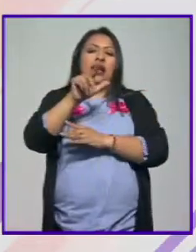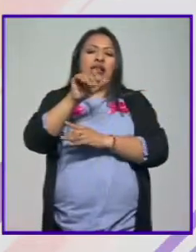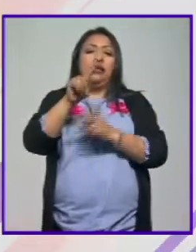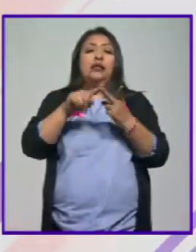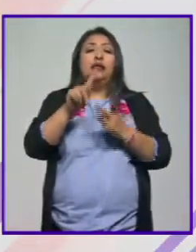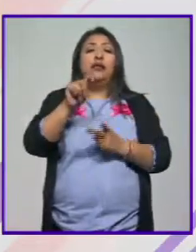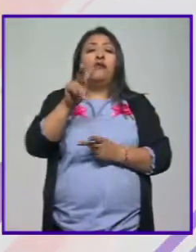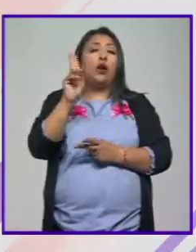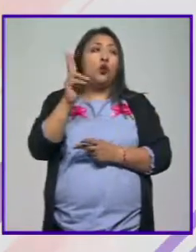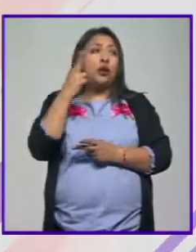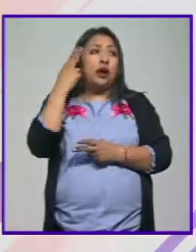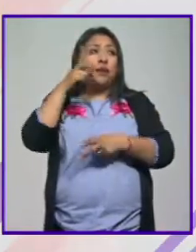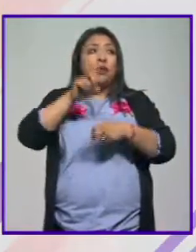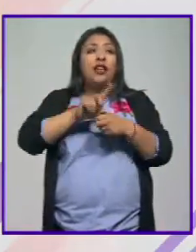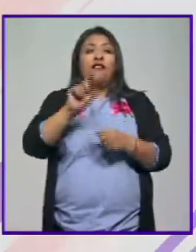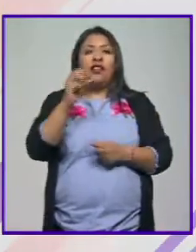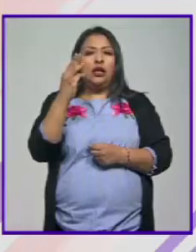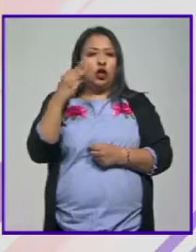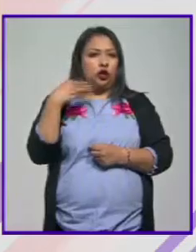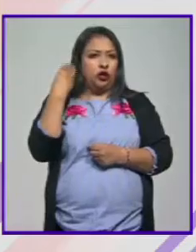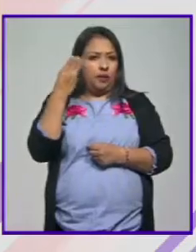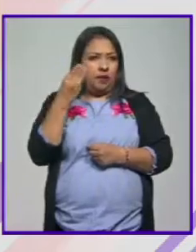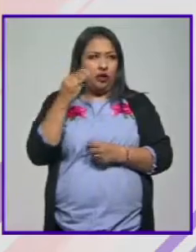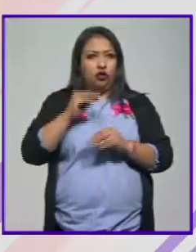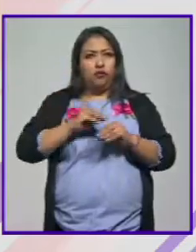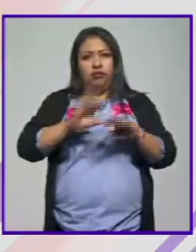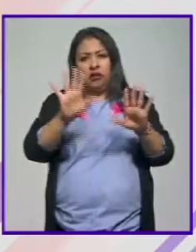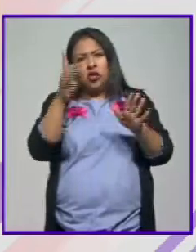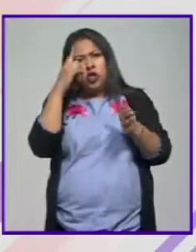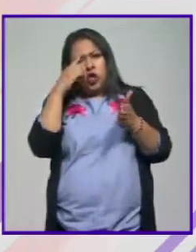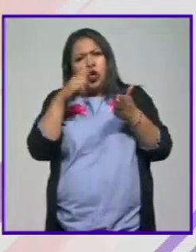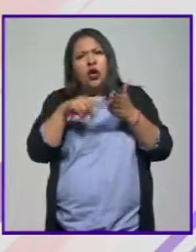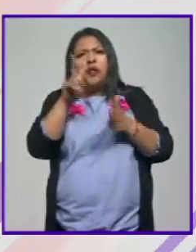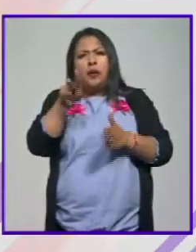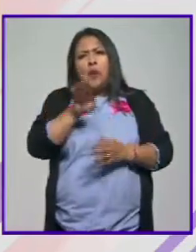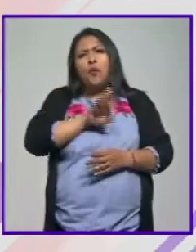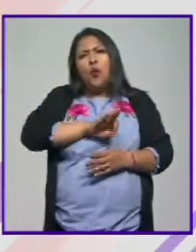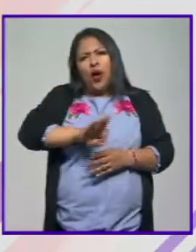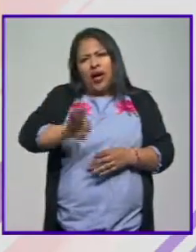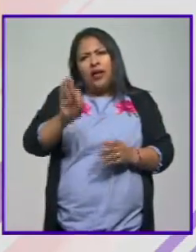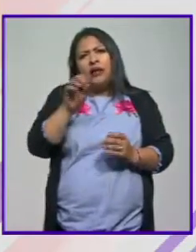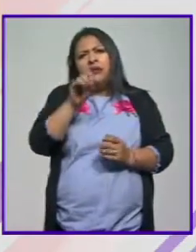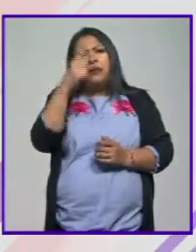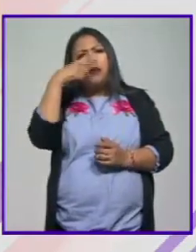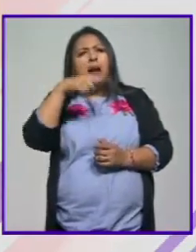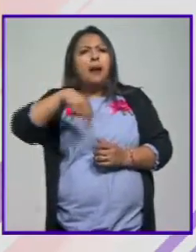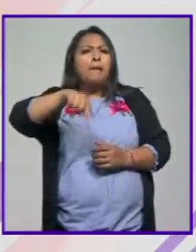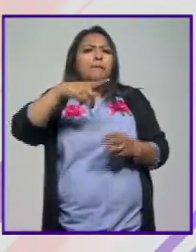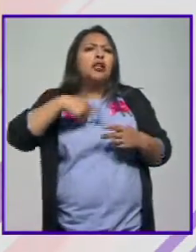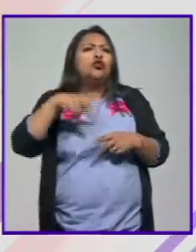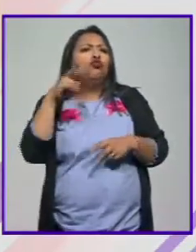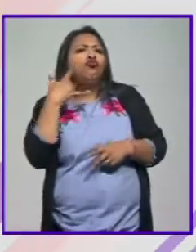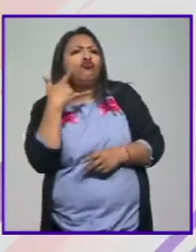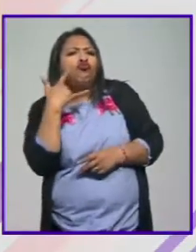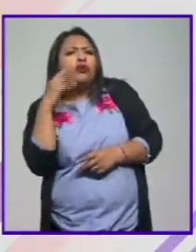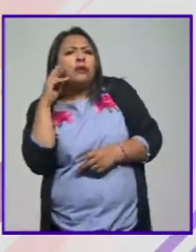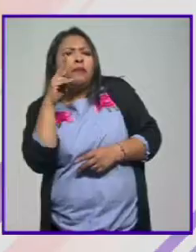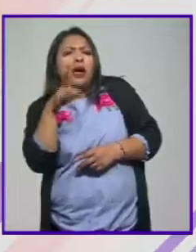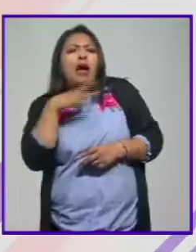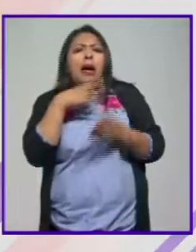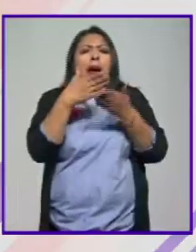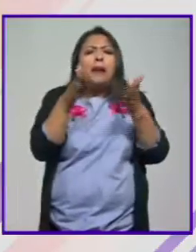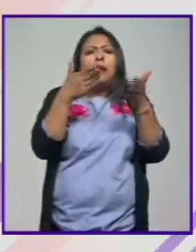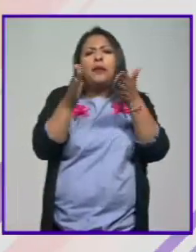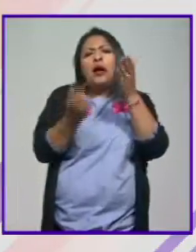TV UNAM lo estrena el día 22 de marzo. Entonces yo creo que habrá bastantes posibilidades para que el público pueda verlos. Están